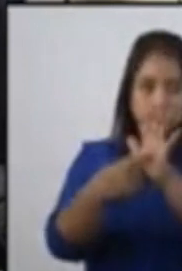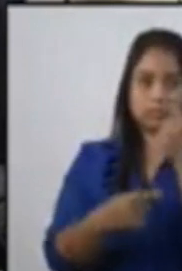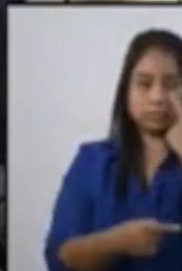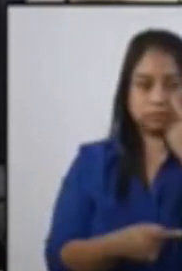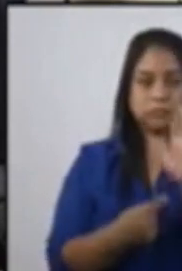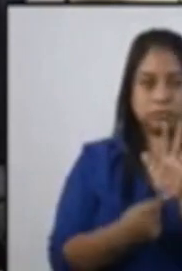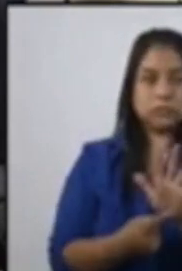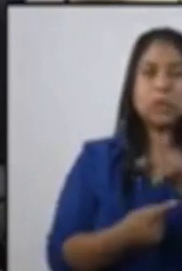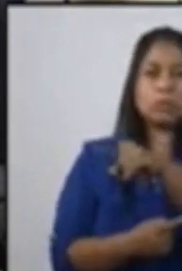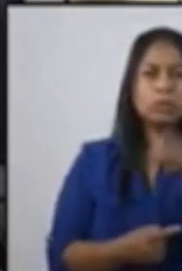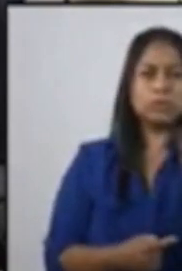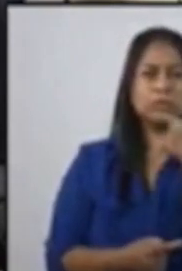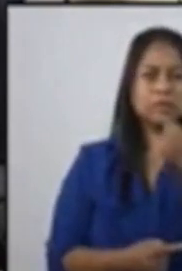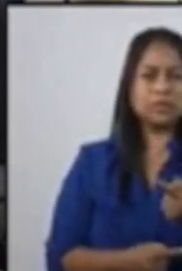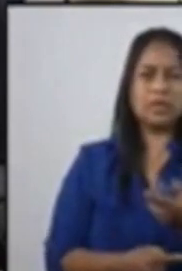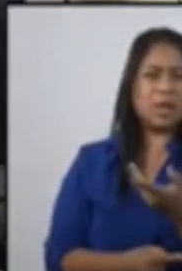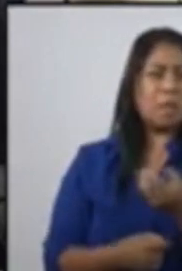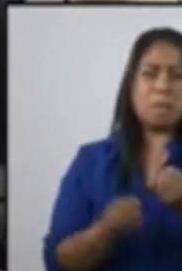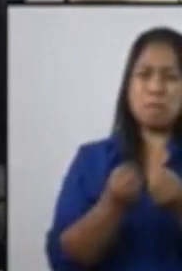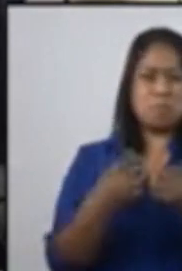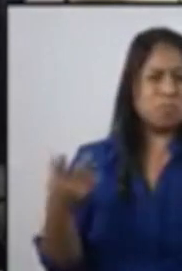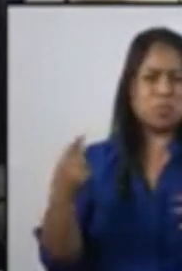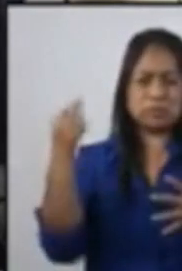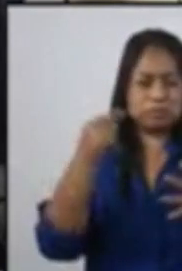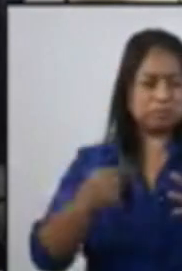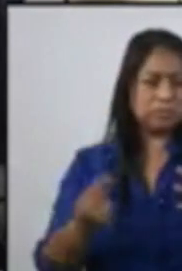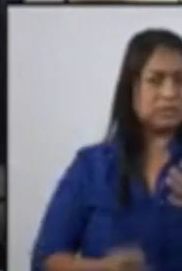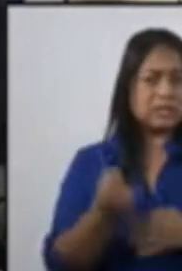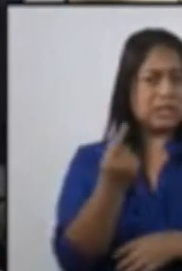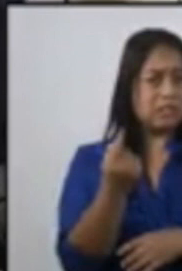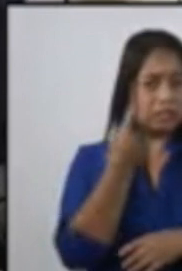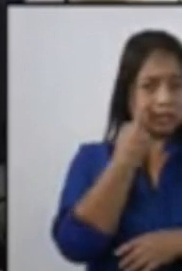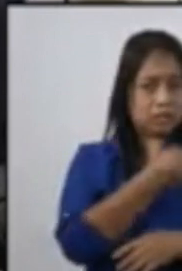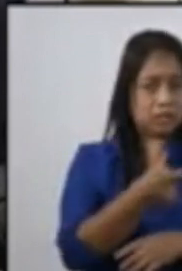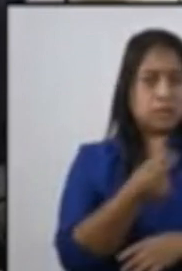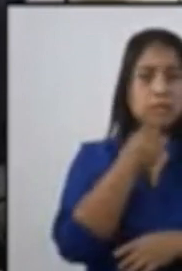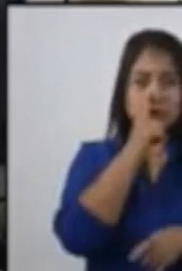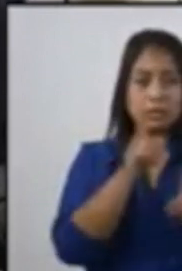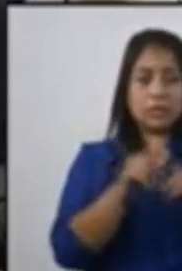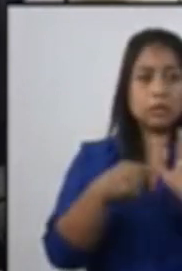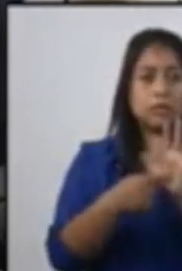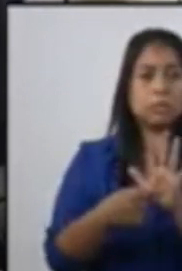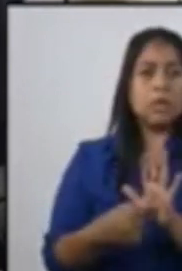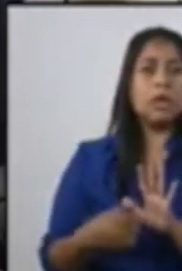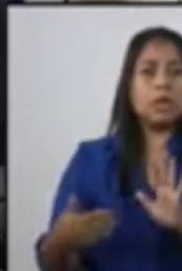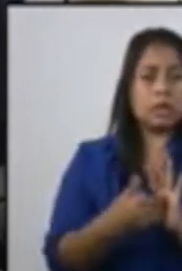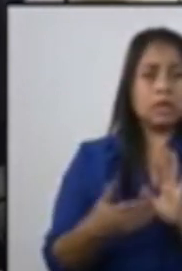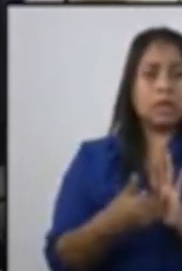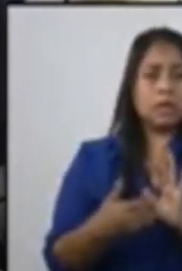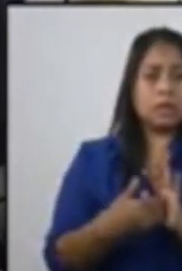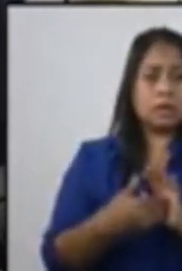amable. Porque lo que usted está diciendo, hay demasiadas inconsistencias, parcialidades y sobre todo ofende. Seguramente.